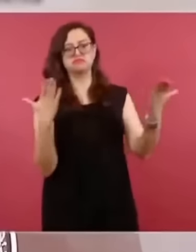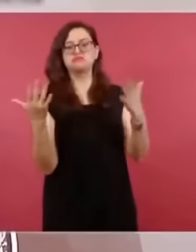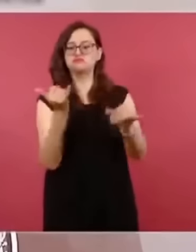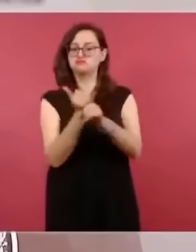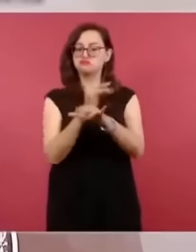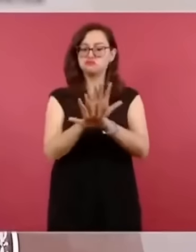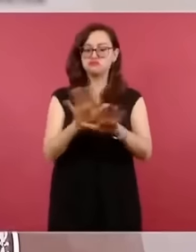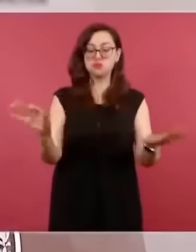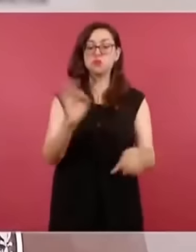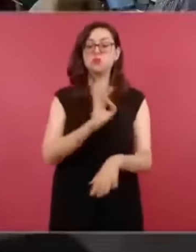información nuestro información y la información de nuestro